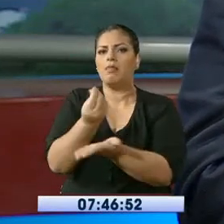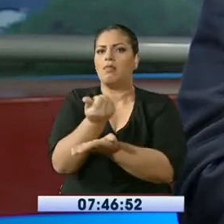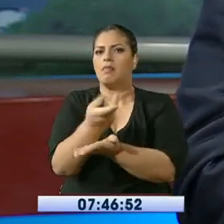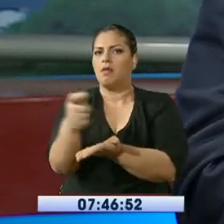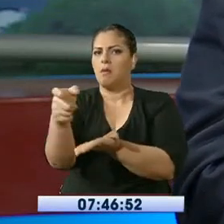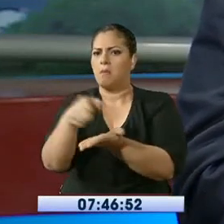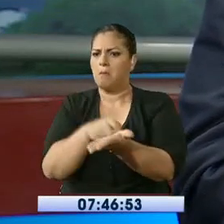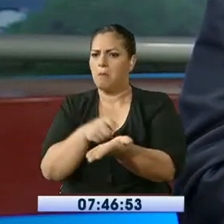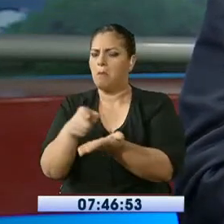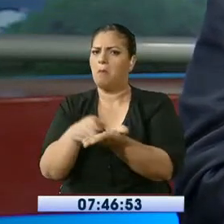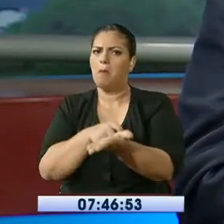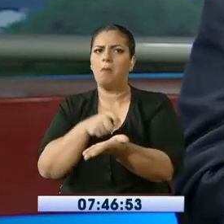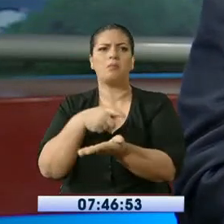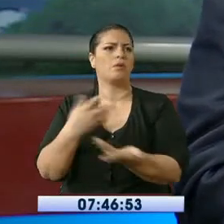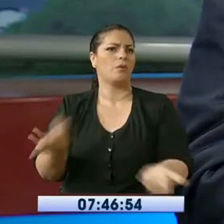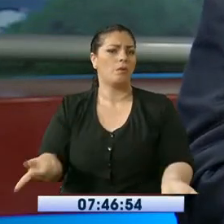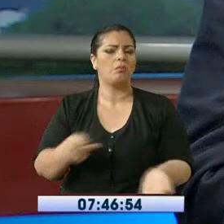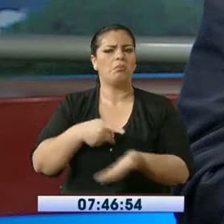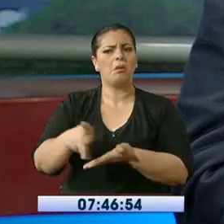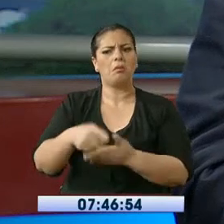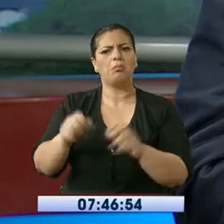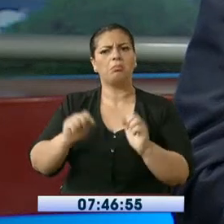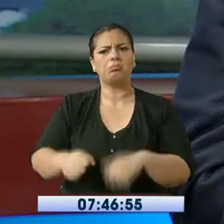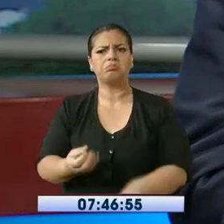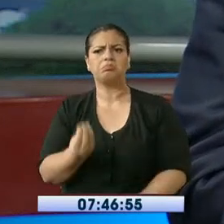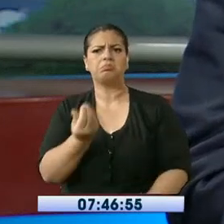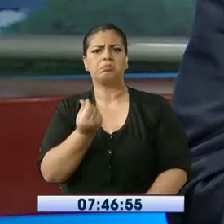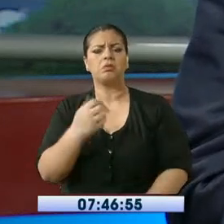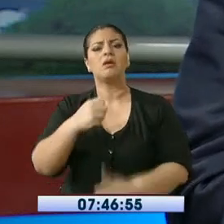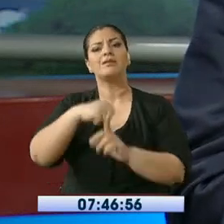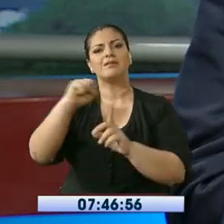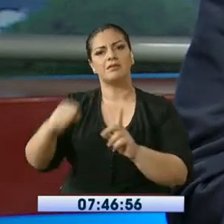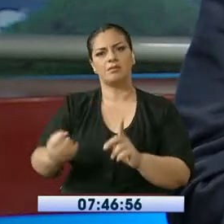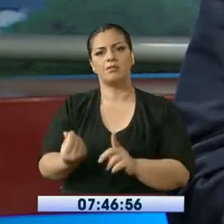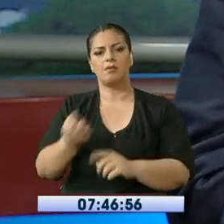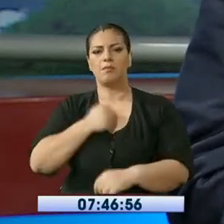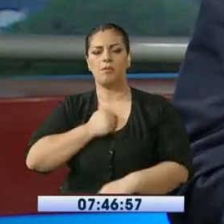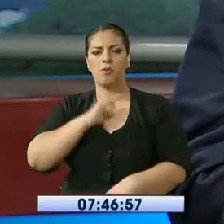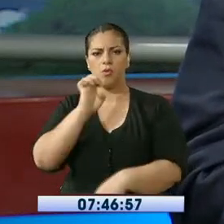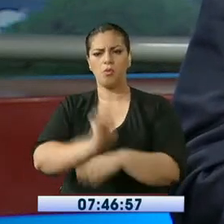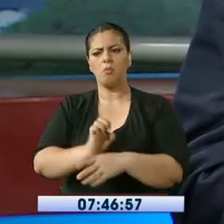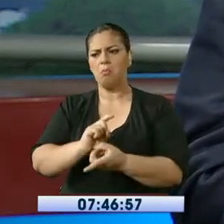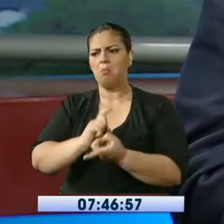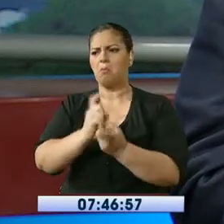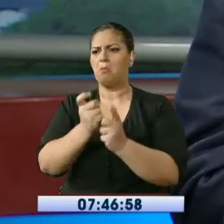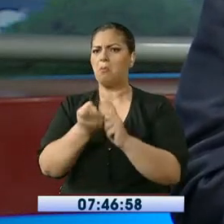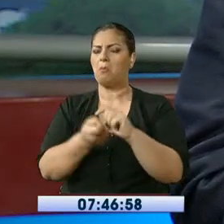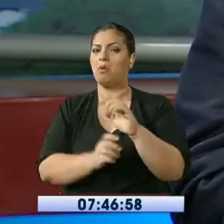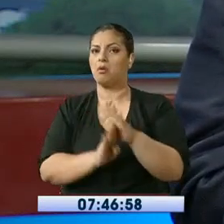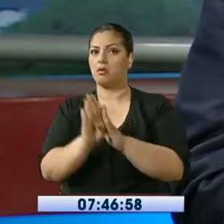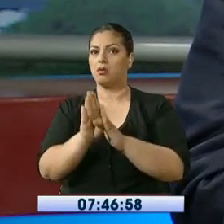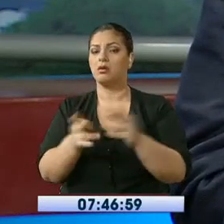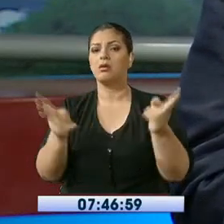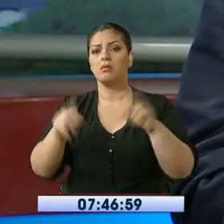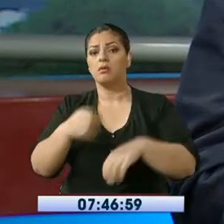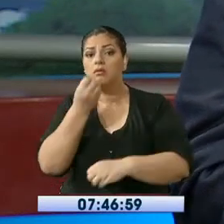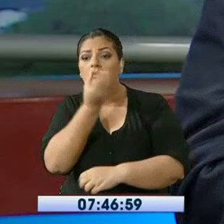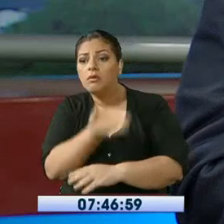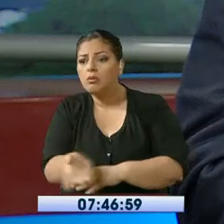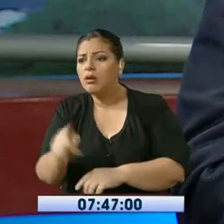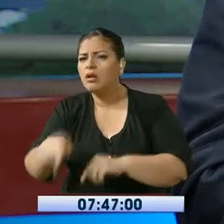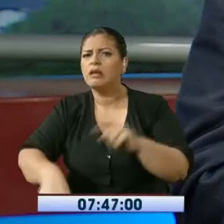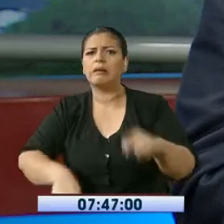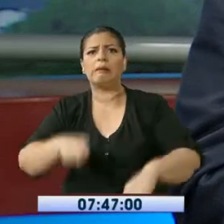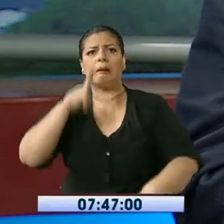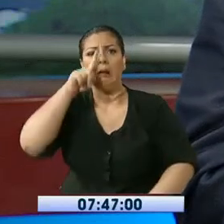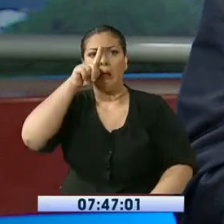emprender un cambio en el sistema monetario del país. En la reunión se habló también del incremento en las cifras de desempleo y